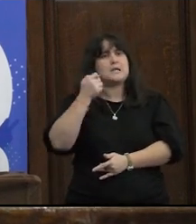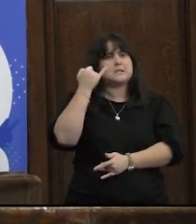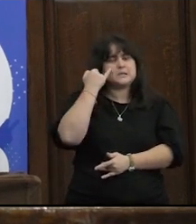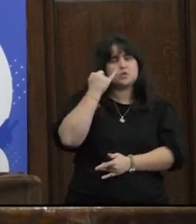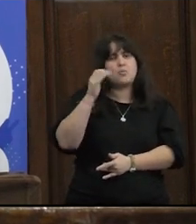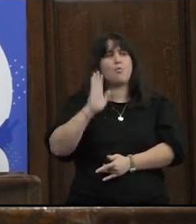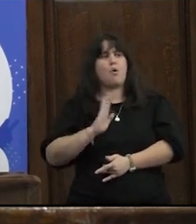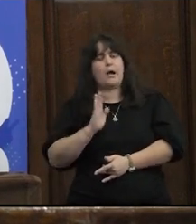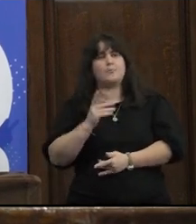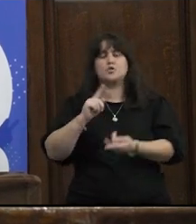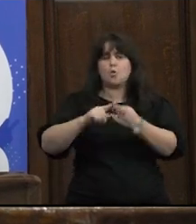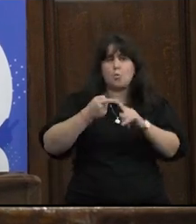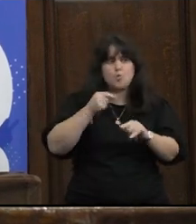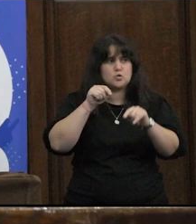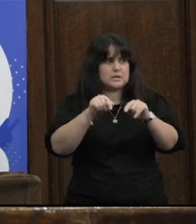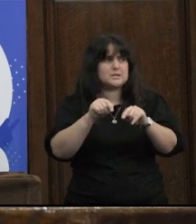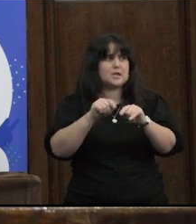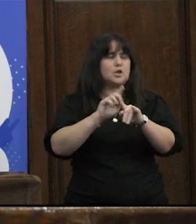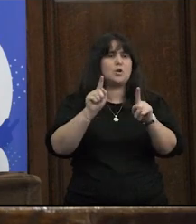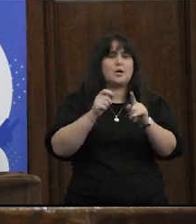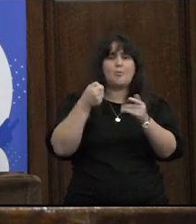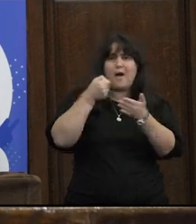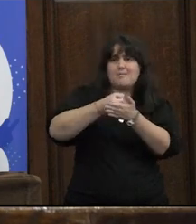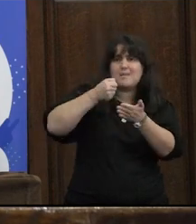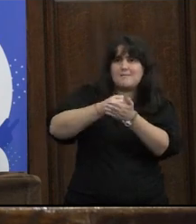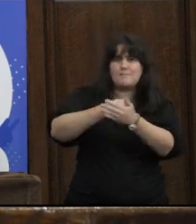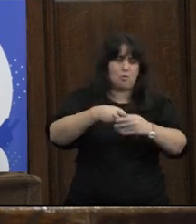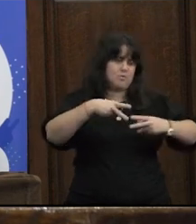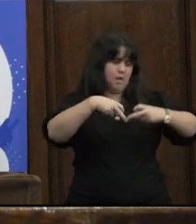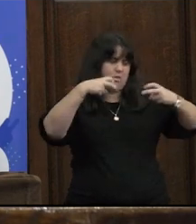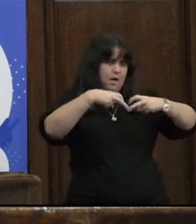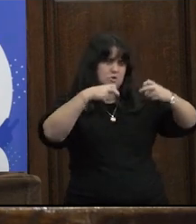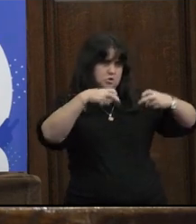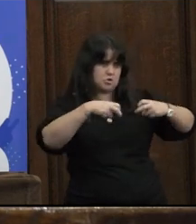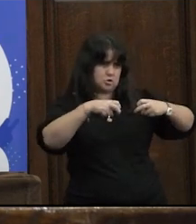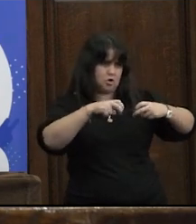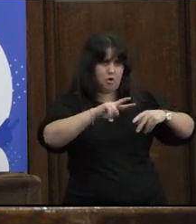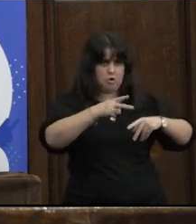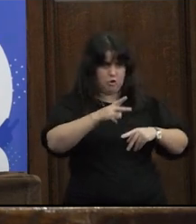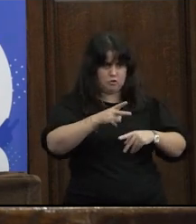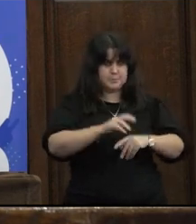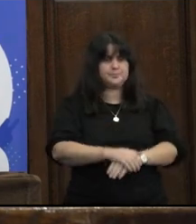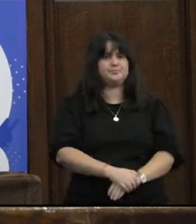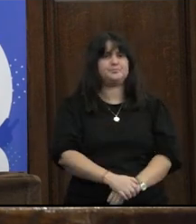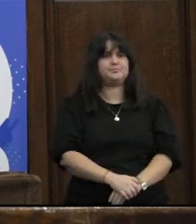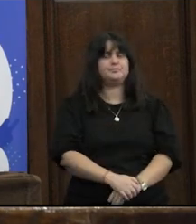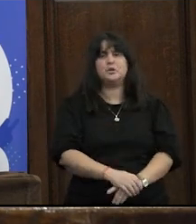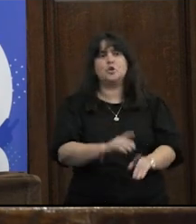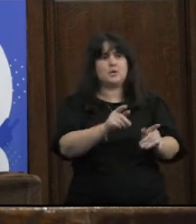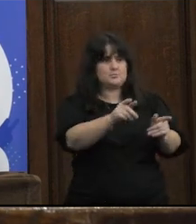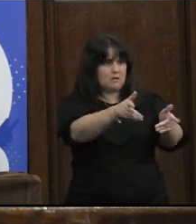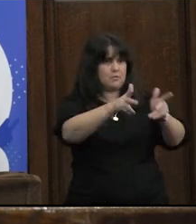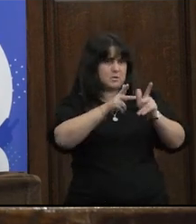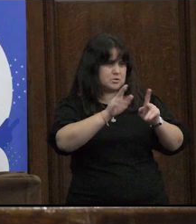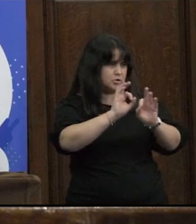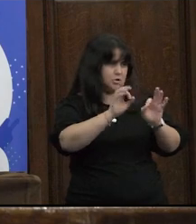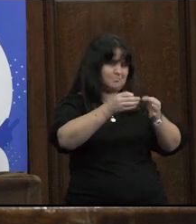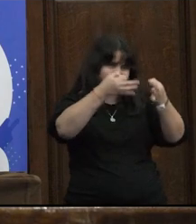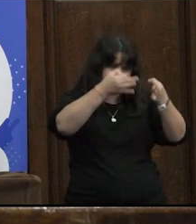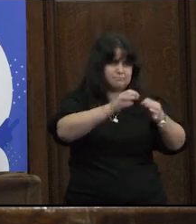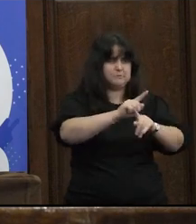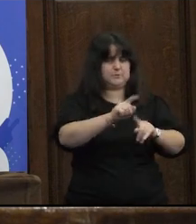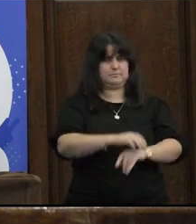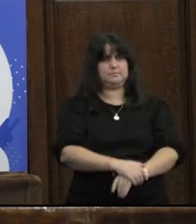discusión ahí pero que no tiene que pero que es el campo del activismo y de la investigación lo que cruza no estrictamente lo que vos me estás